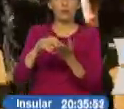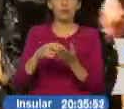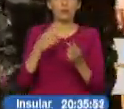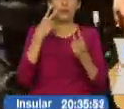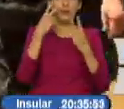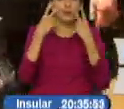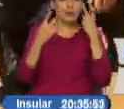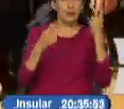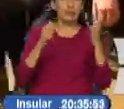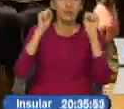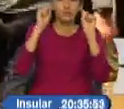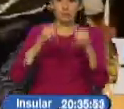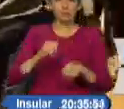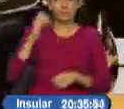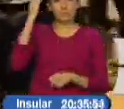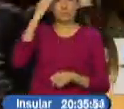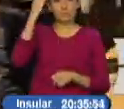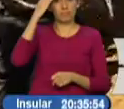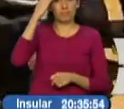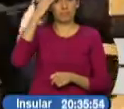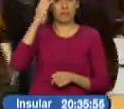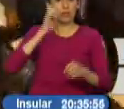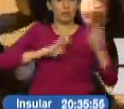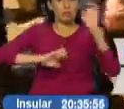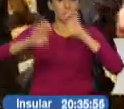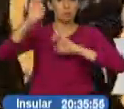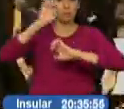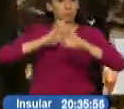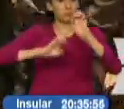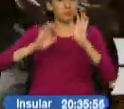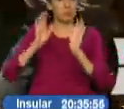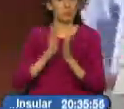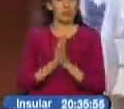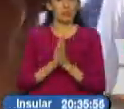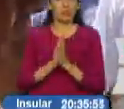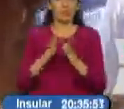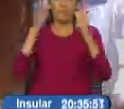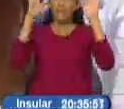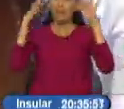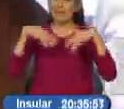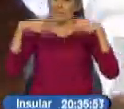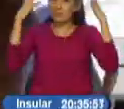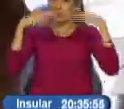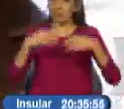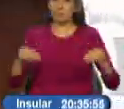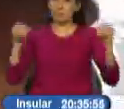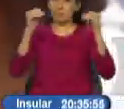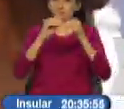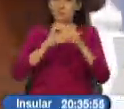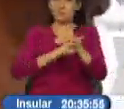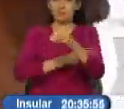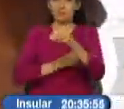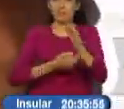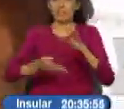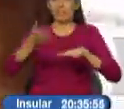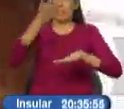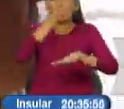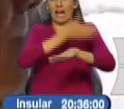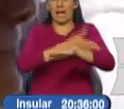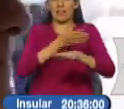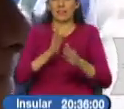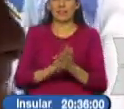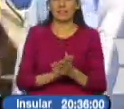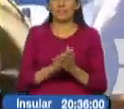necesidades de la población e hizo una evaluación preliminar. Las lluvias son más fuertes que el fenómeno del niño de 1998, pero bueno,